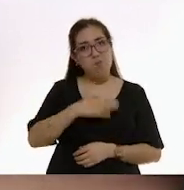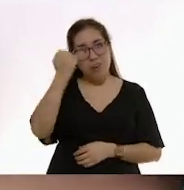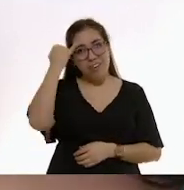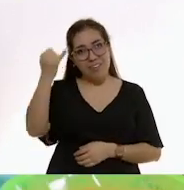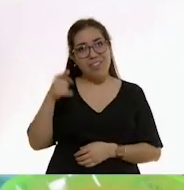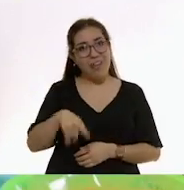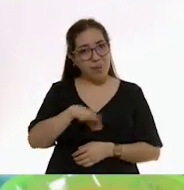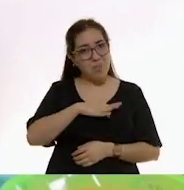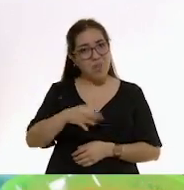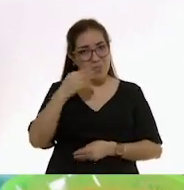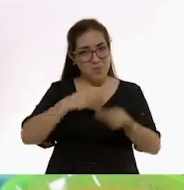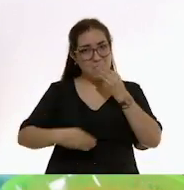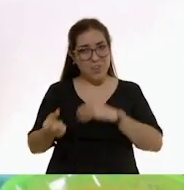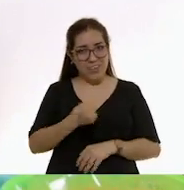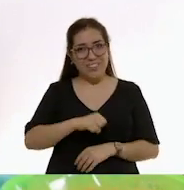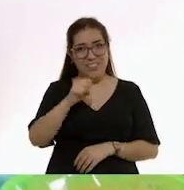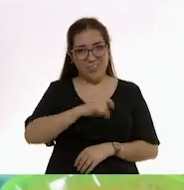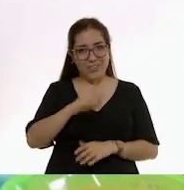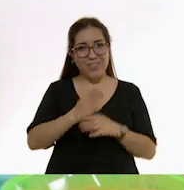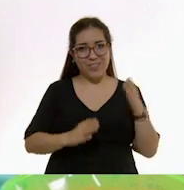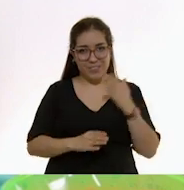exponerlo a bocadillos saludables.